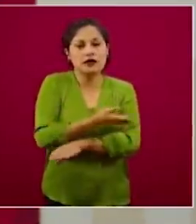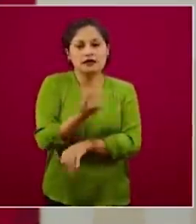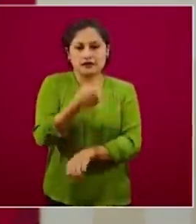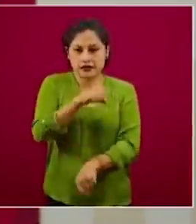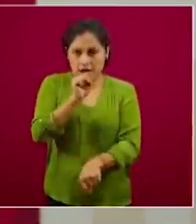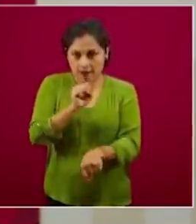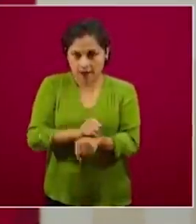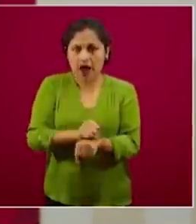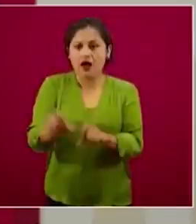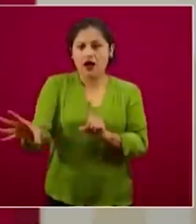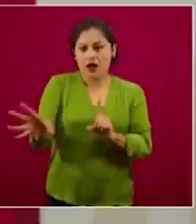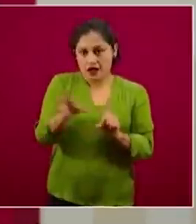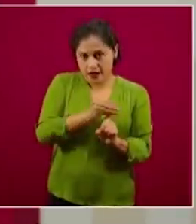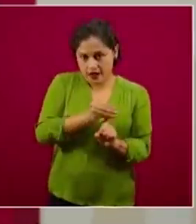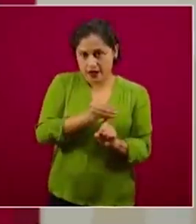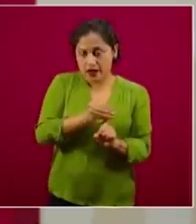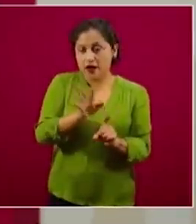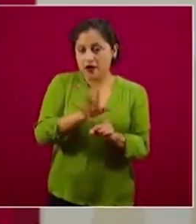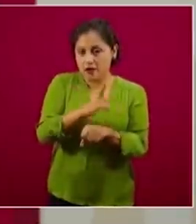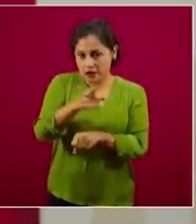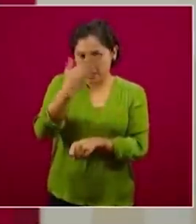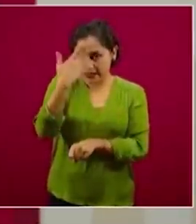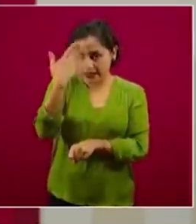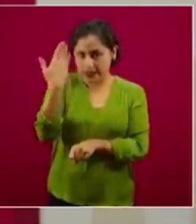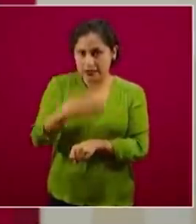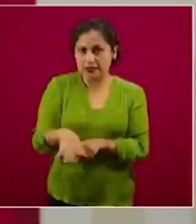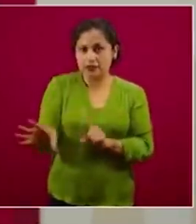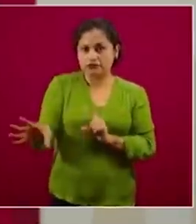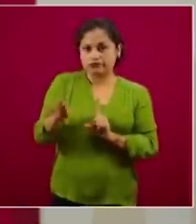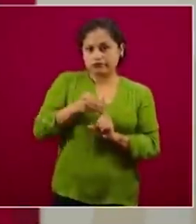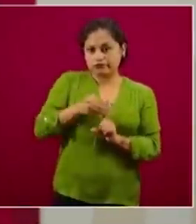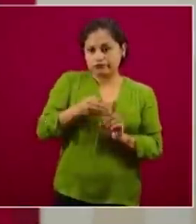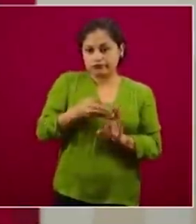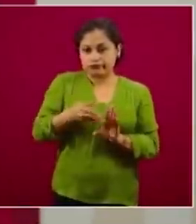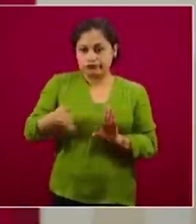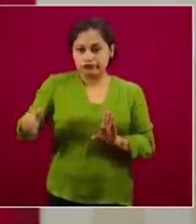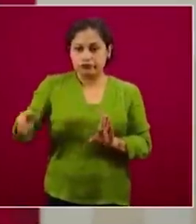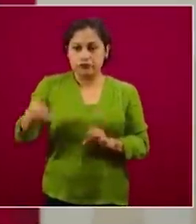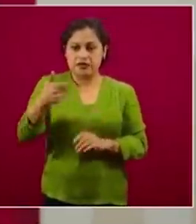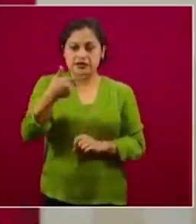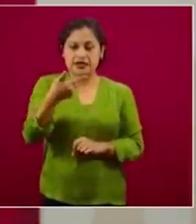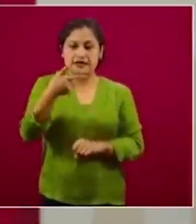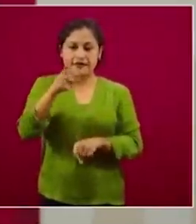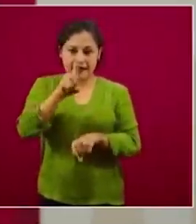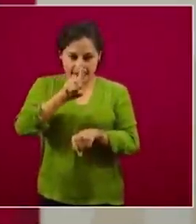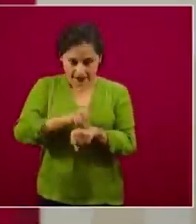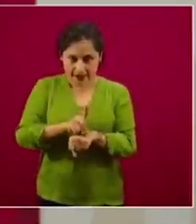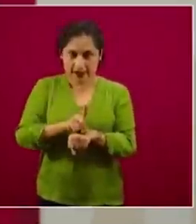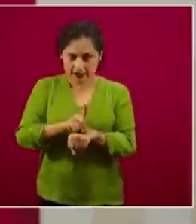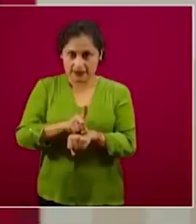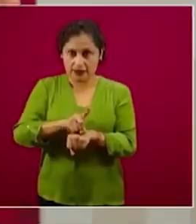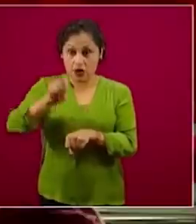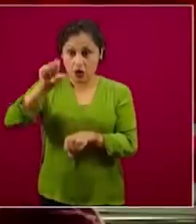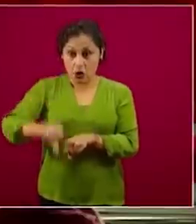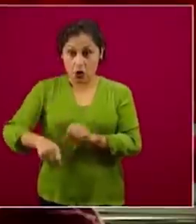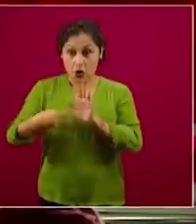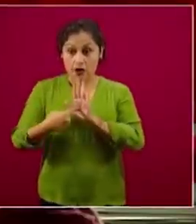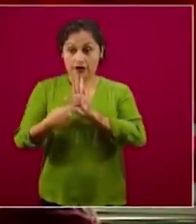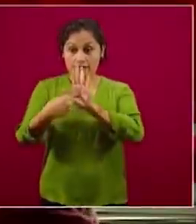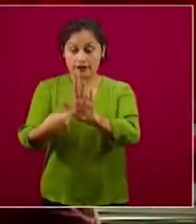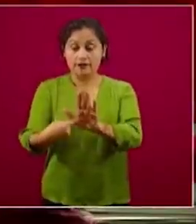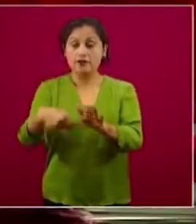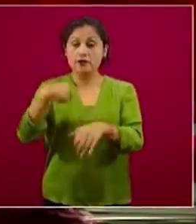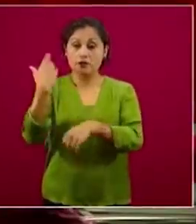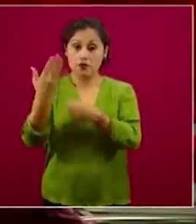es de en promedio siete días. La movilidad que veamos hoy se va a presentar como casos de la siguiente